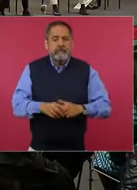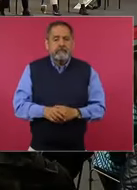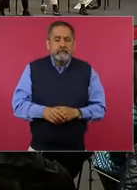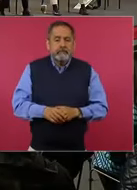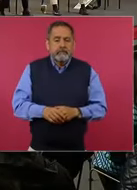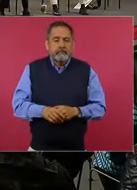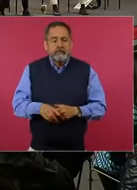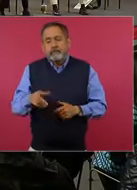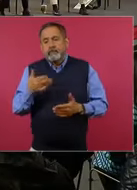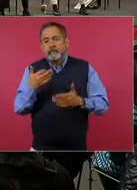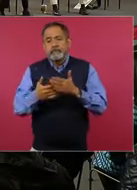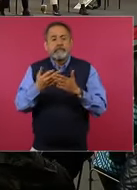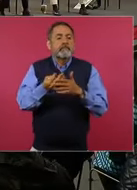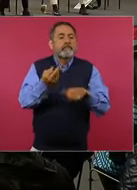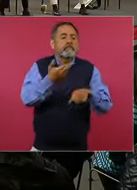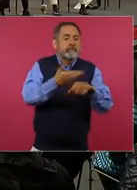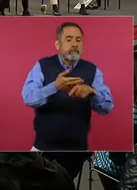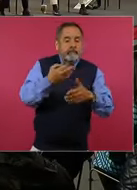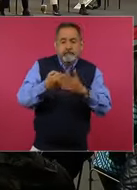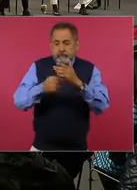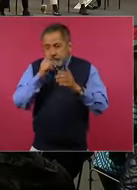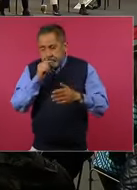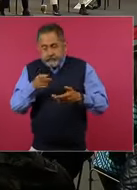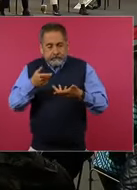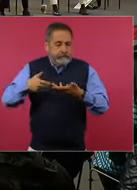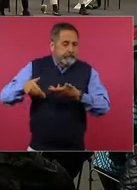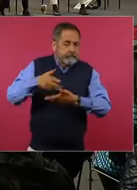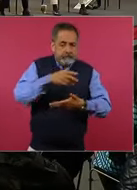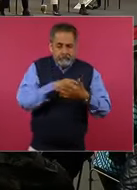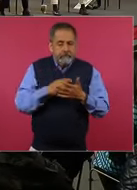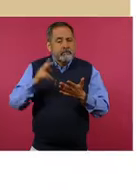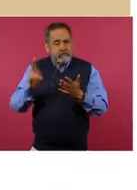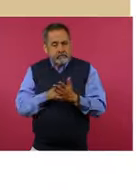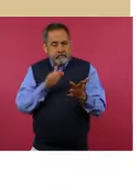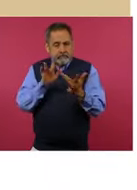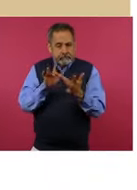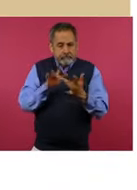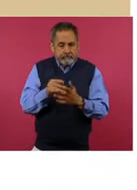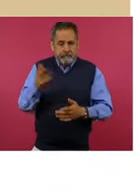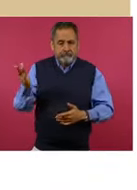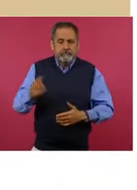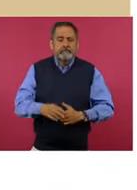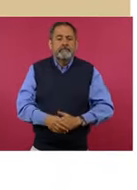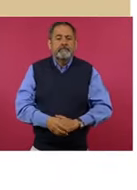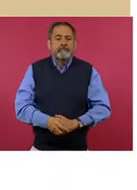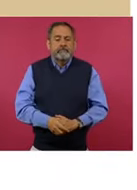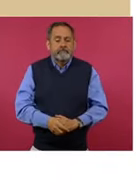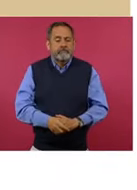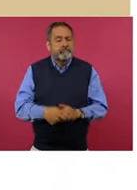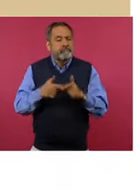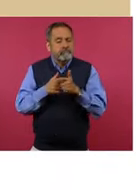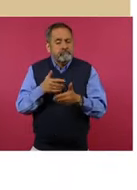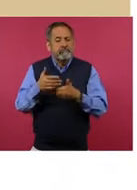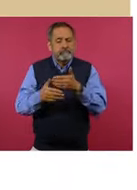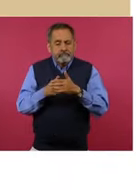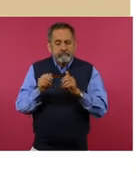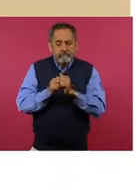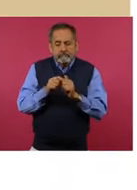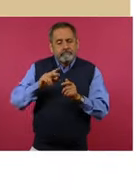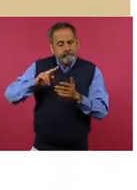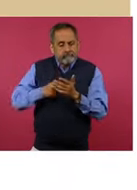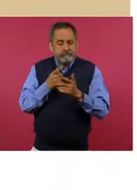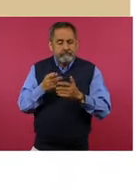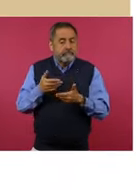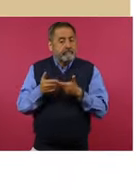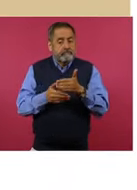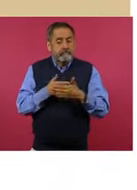ausencia de la tesorera y se recupera entonces para entregarse después o volver a hacer el comité. Pero bueno,